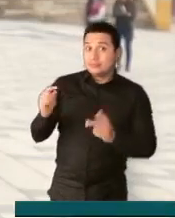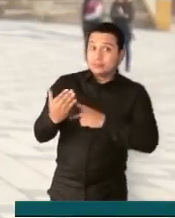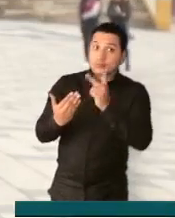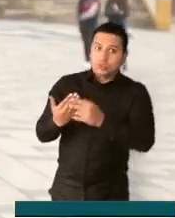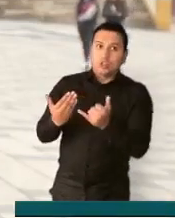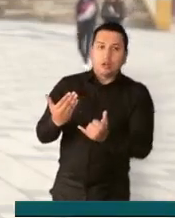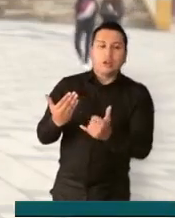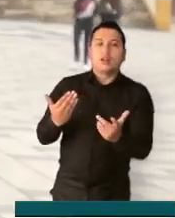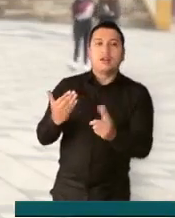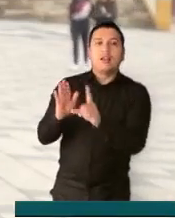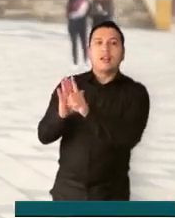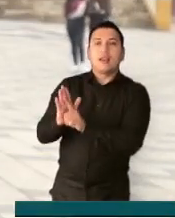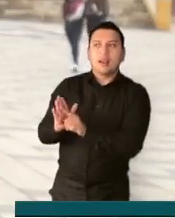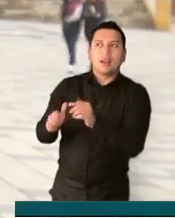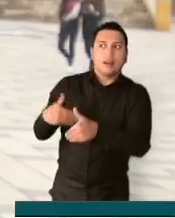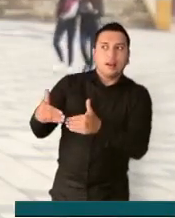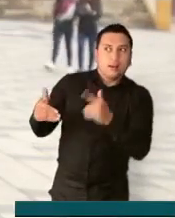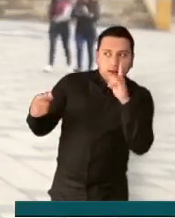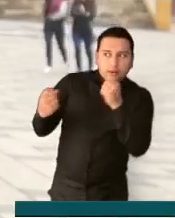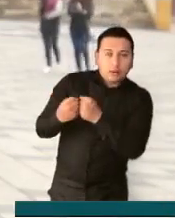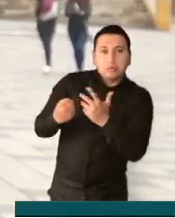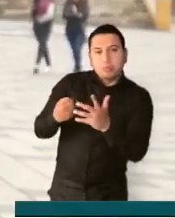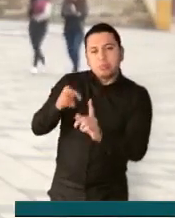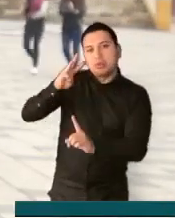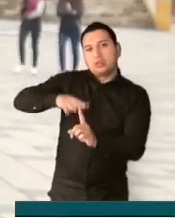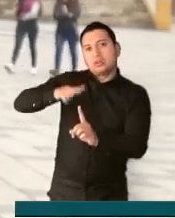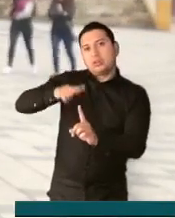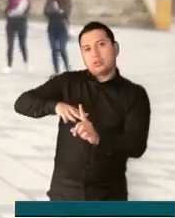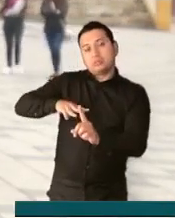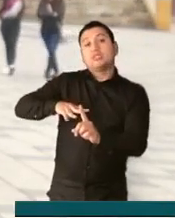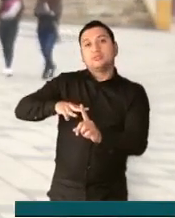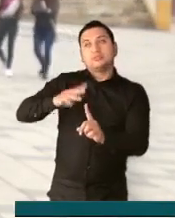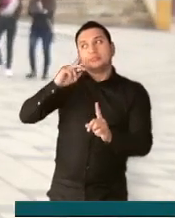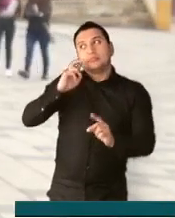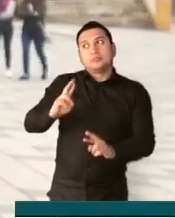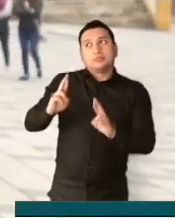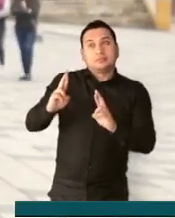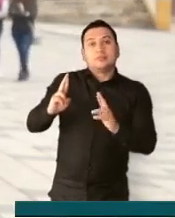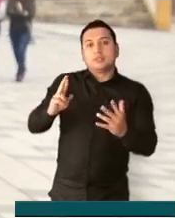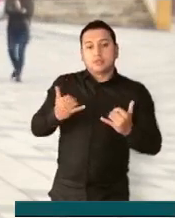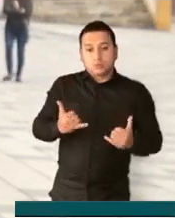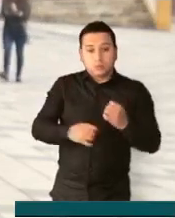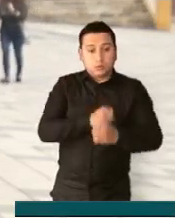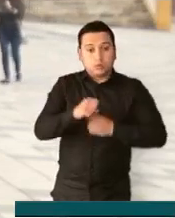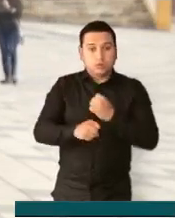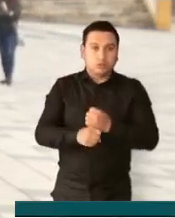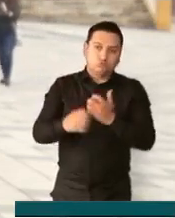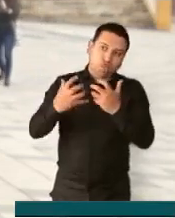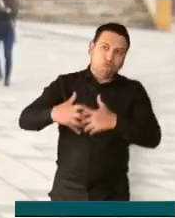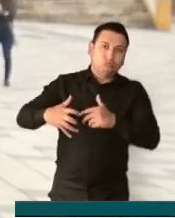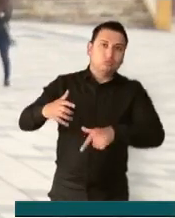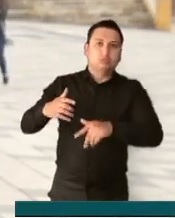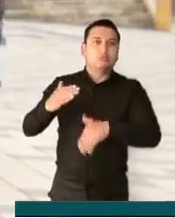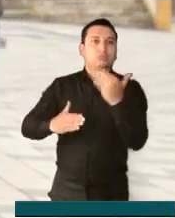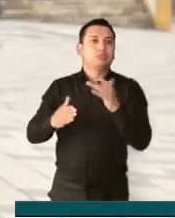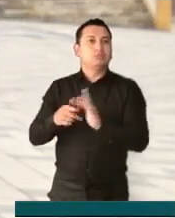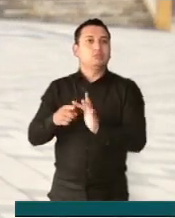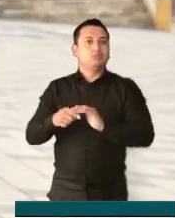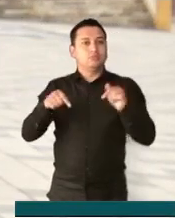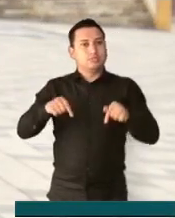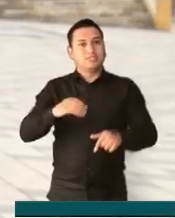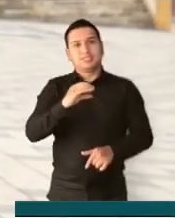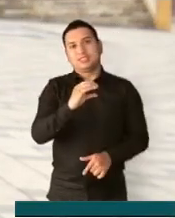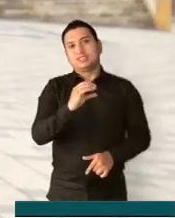se encuentra actualmente en licitación y allí tardará unos tres meses. Por esta razón se espera que este mismo año entre en funcionamiento.